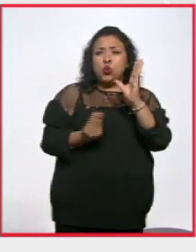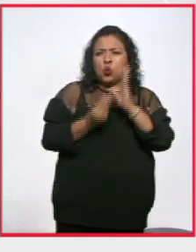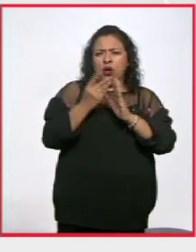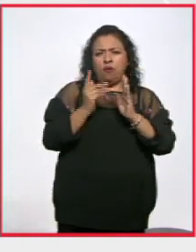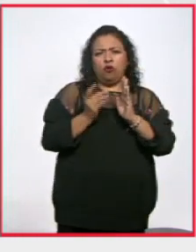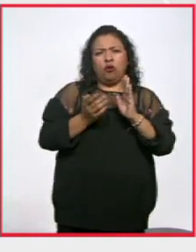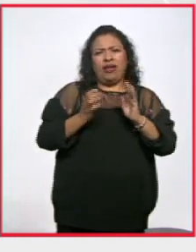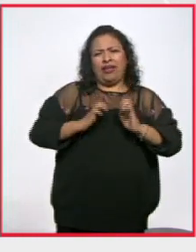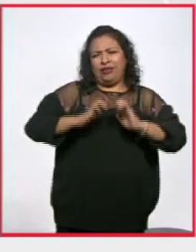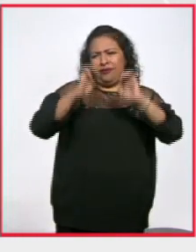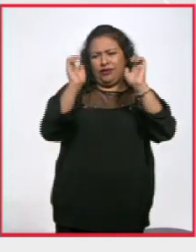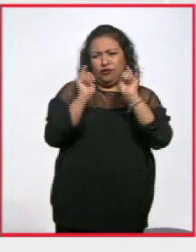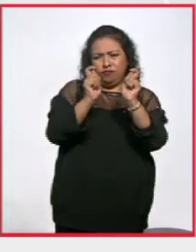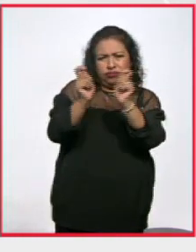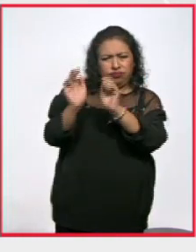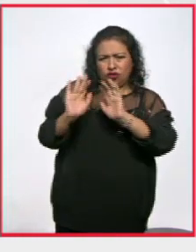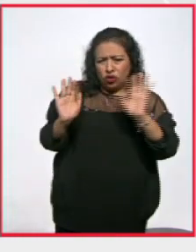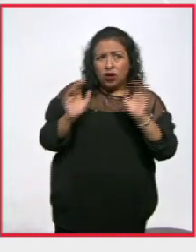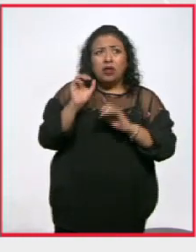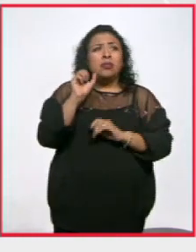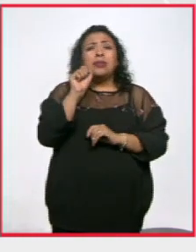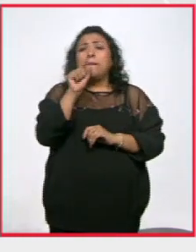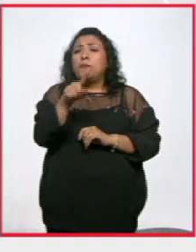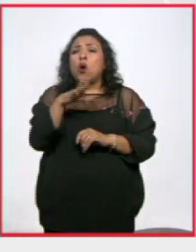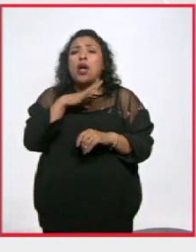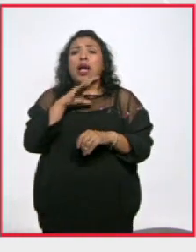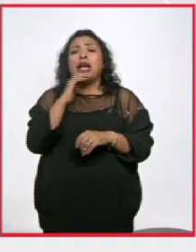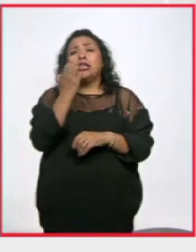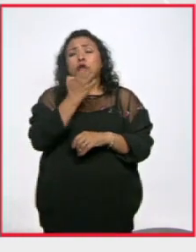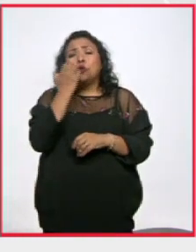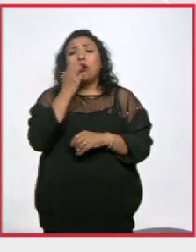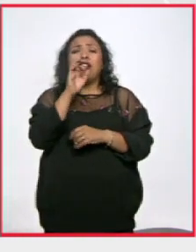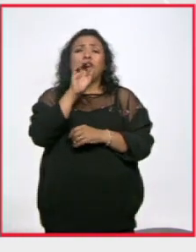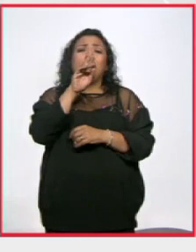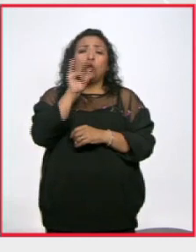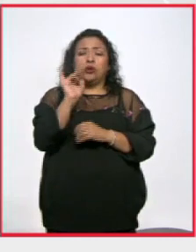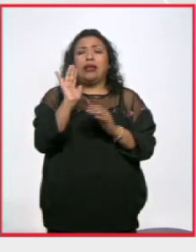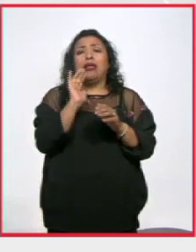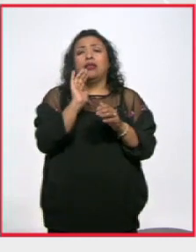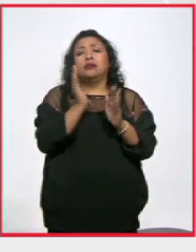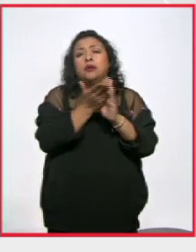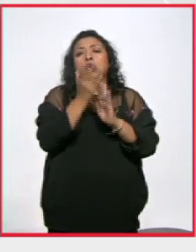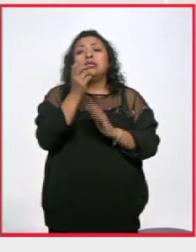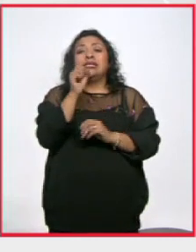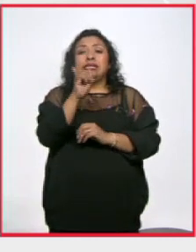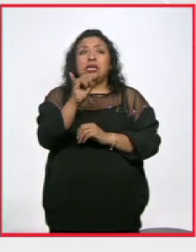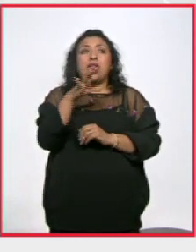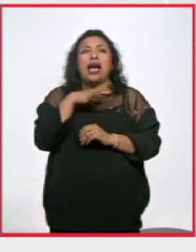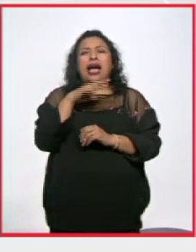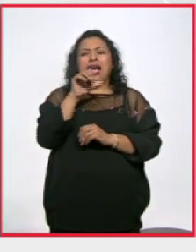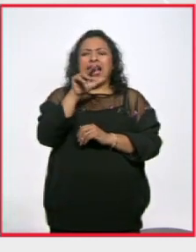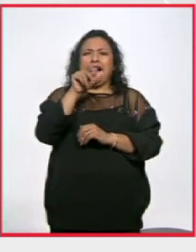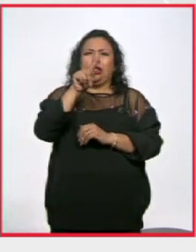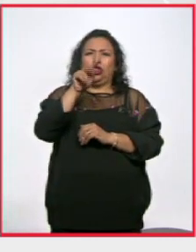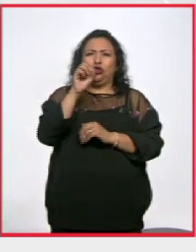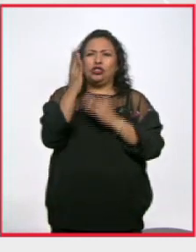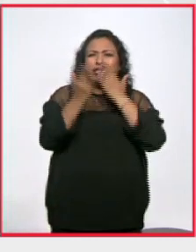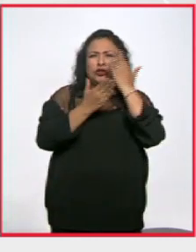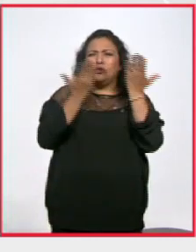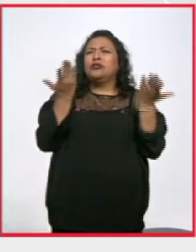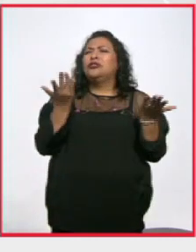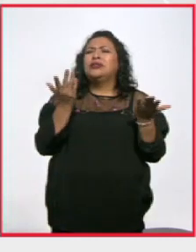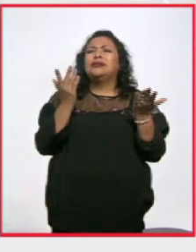edificios tampoco se crearon escuelas y facultades salvo la de altos estudios que fue entonces la